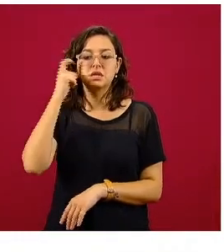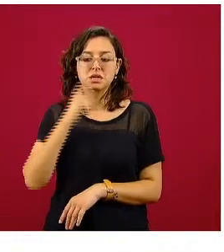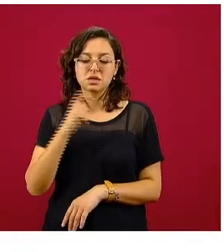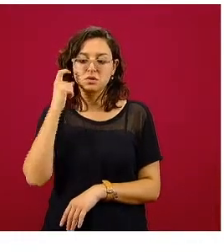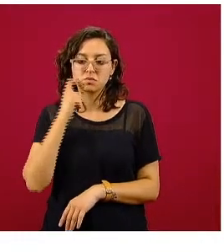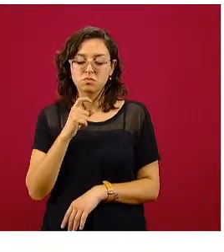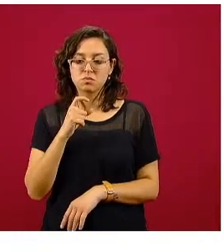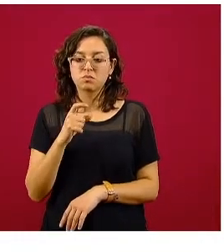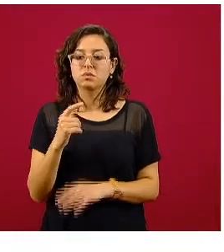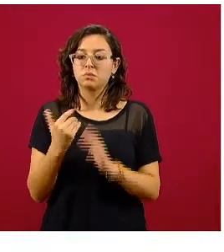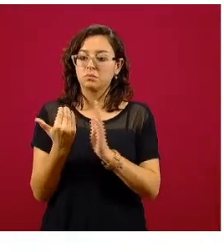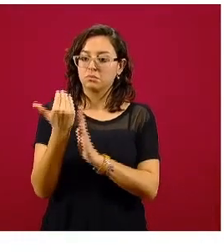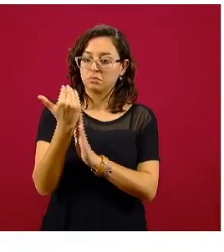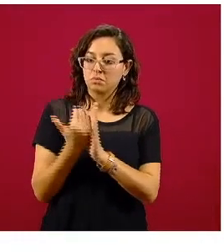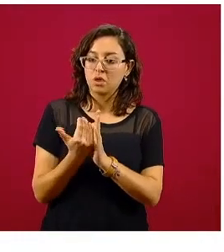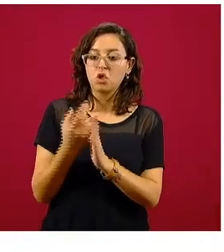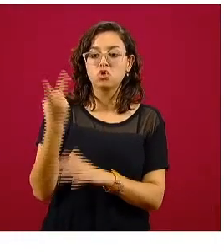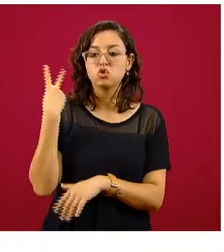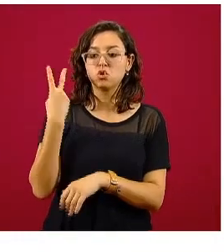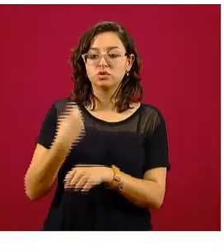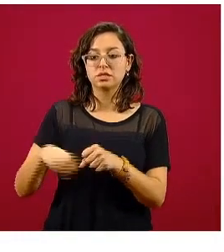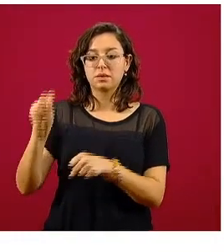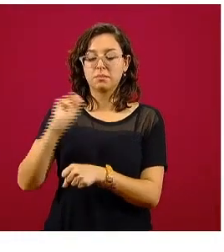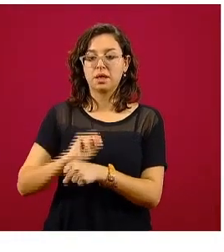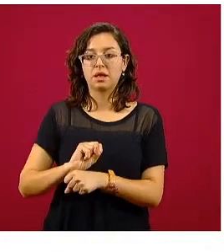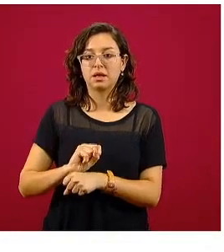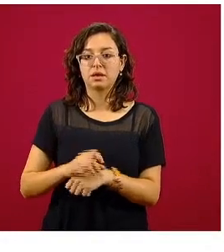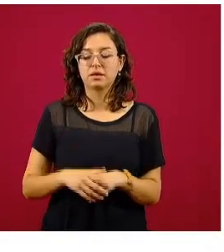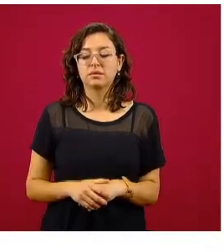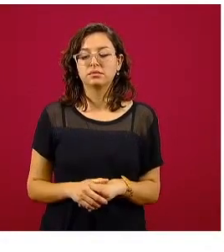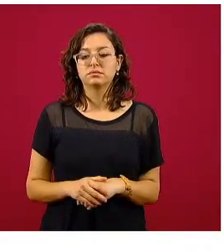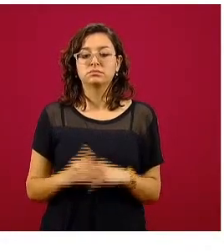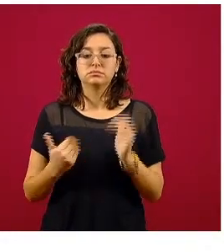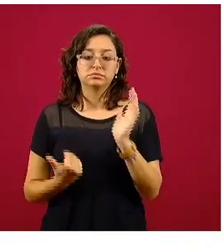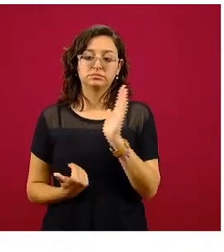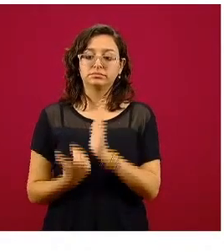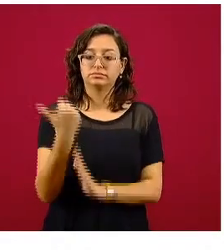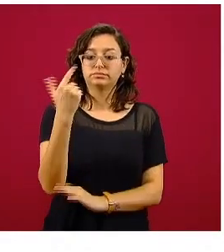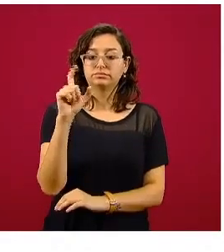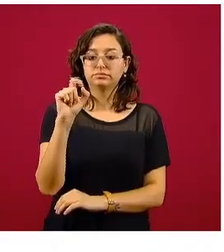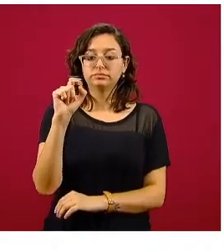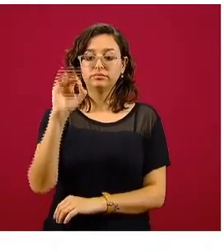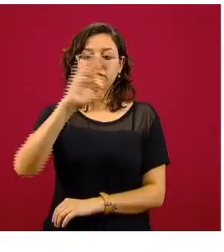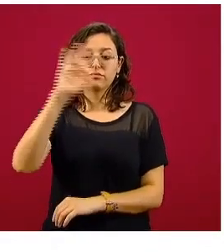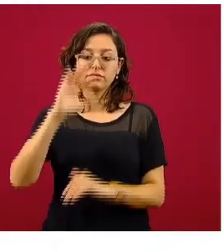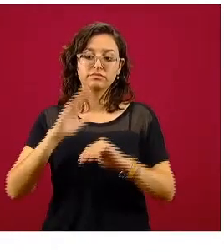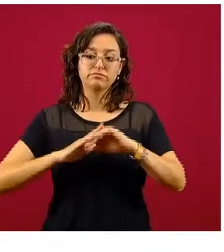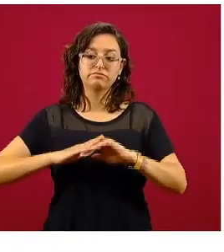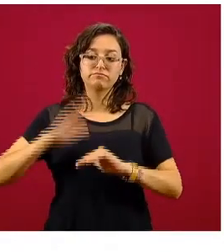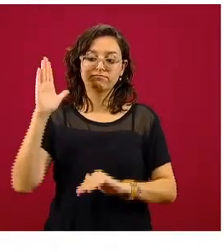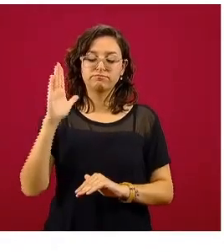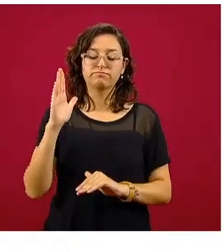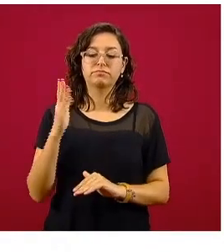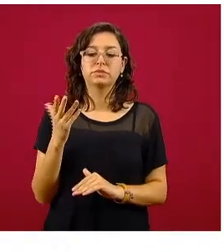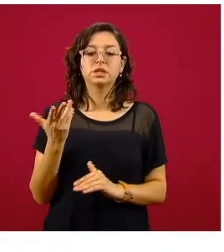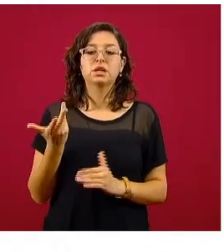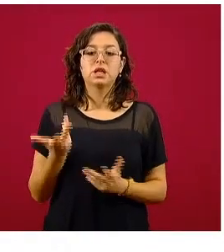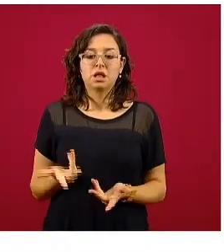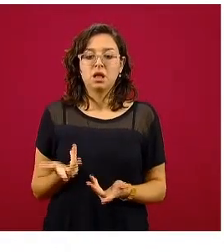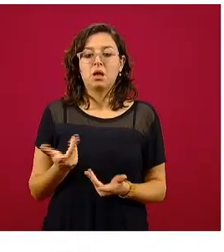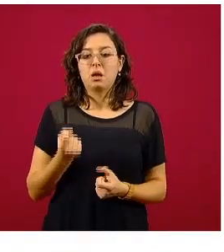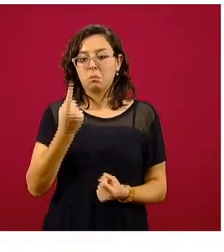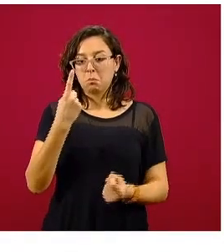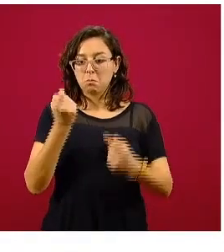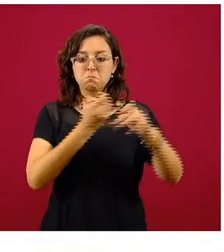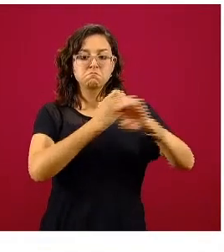cómo se encontraba esa tasa hace dos semanas. Y los que están por encima de un 20%, pues estaríamos viendo entidades